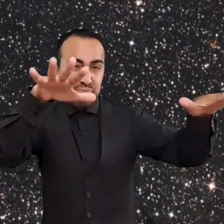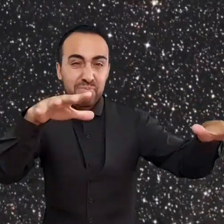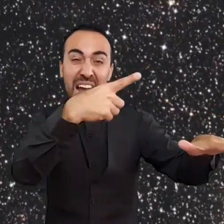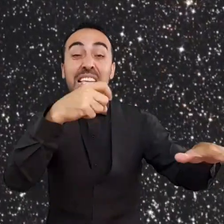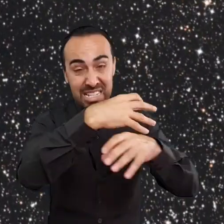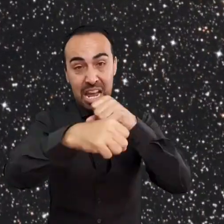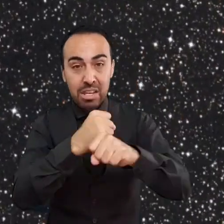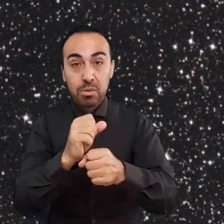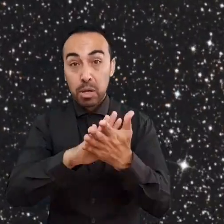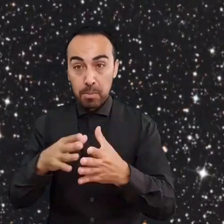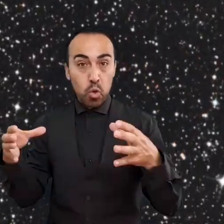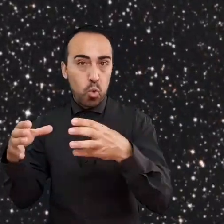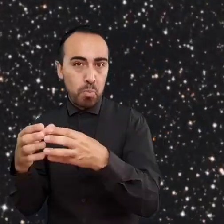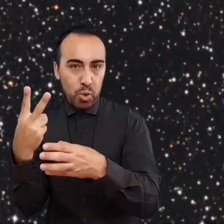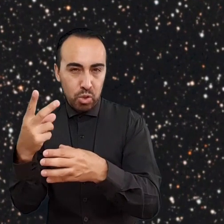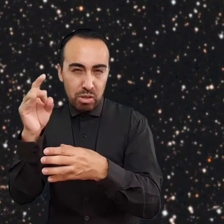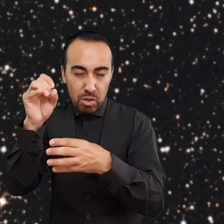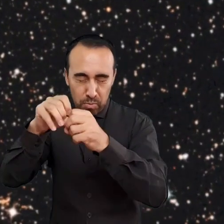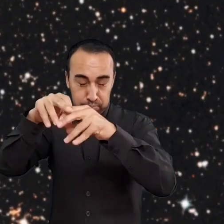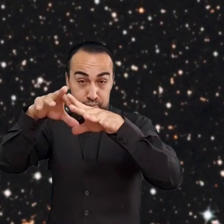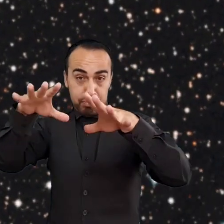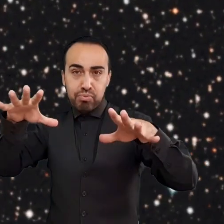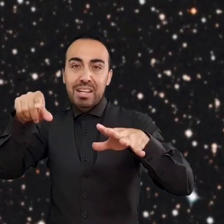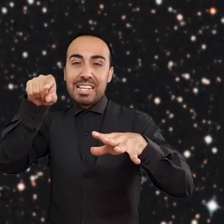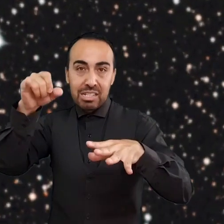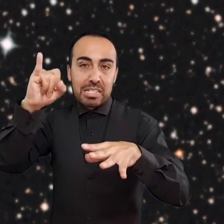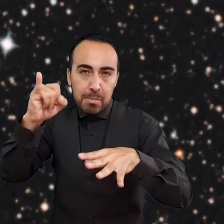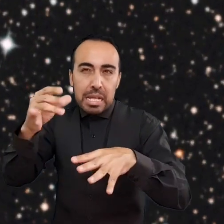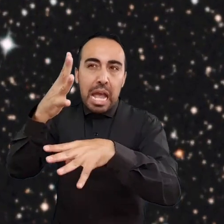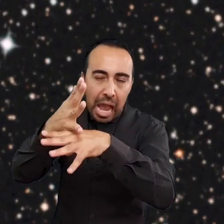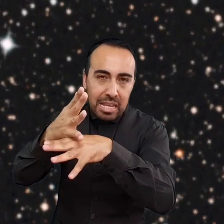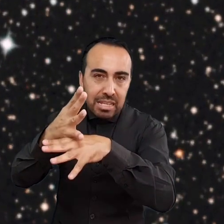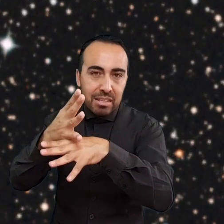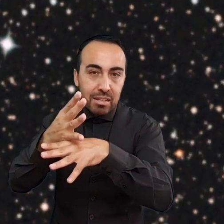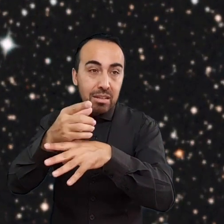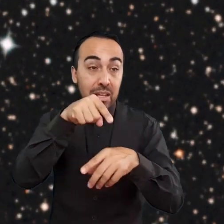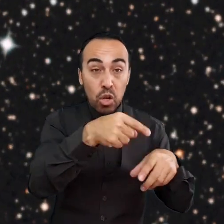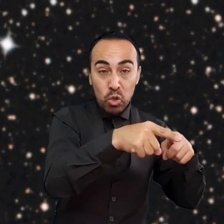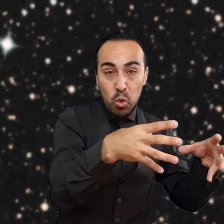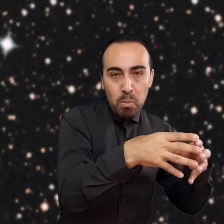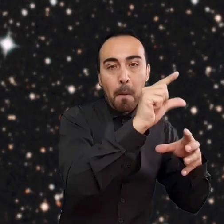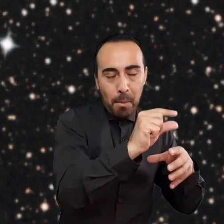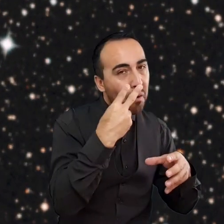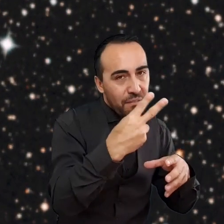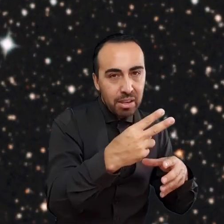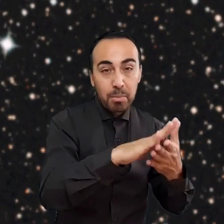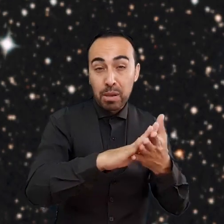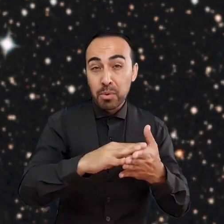tipo 1A. En 1604, por ejemplo, Kepler descubrió la última supernova observada en la Vía Láctea.